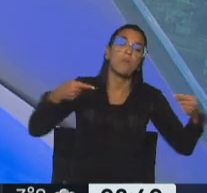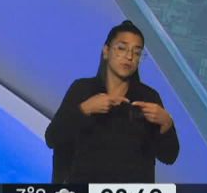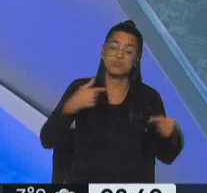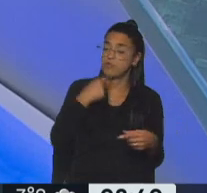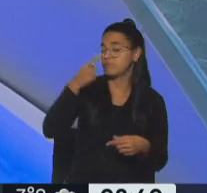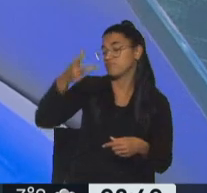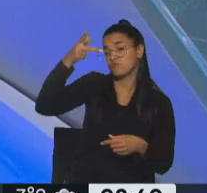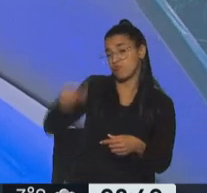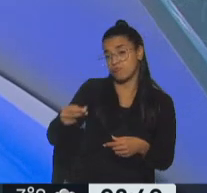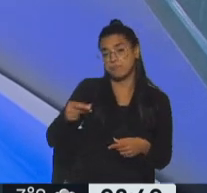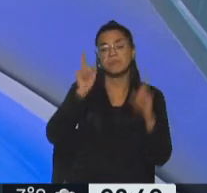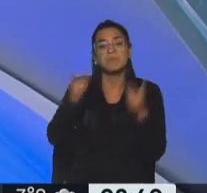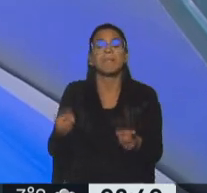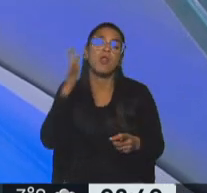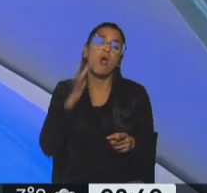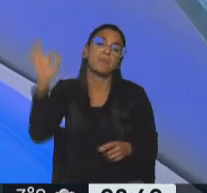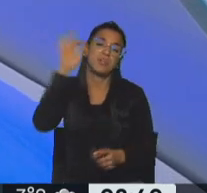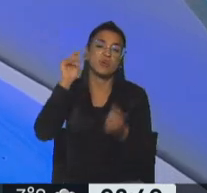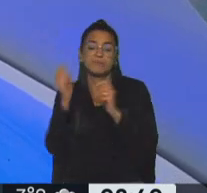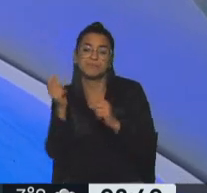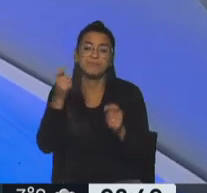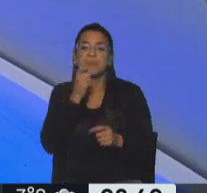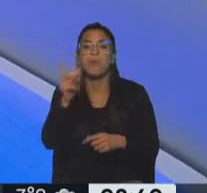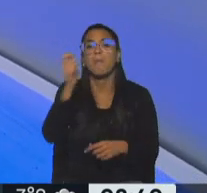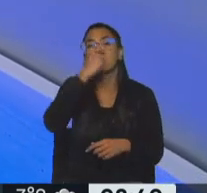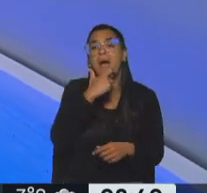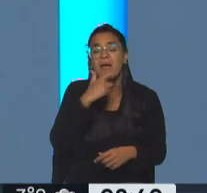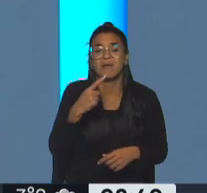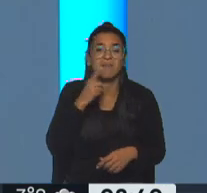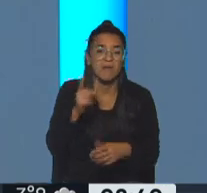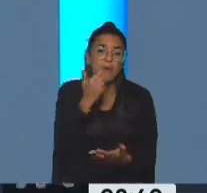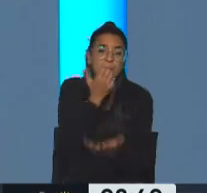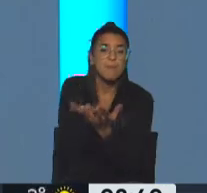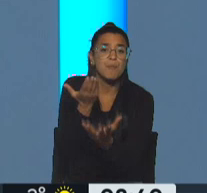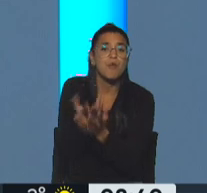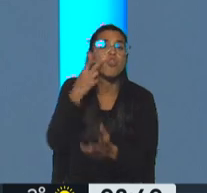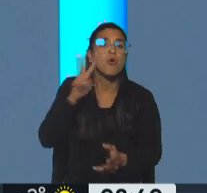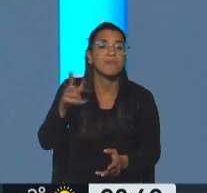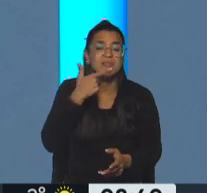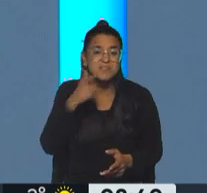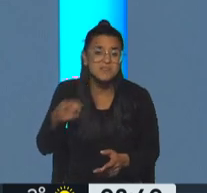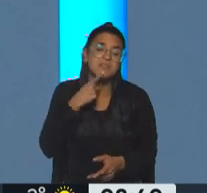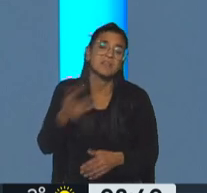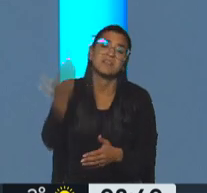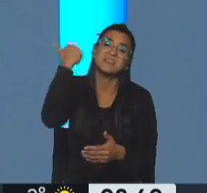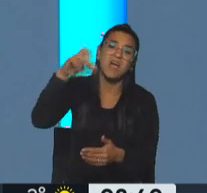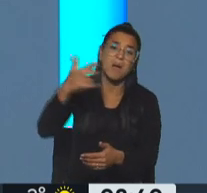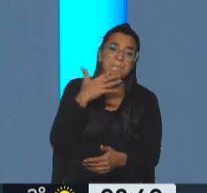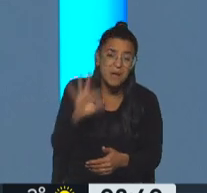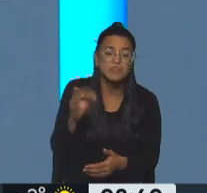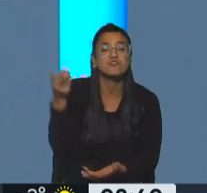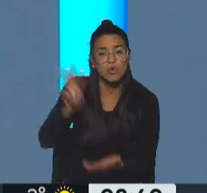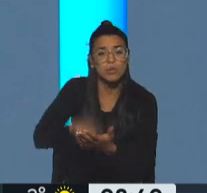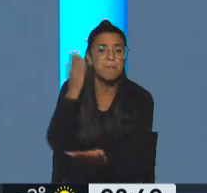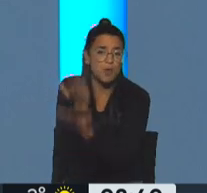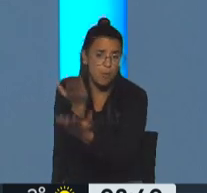redundancia, y cambios de opiniones. Por ejemplo, el caso de Mauricio Macri, que proponía en 2017 la eliminación de las primarias, reiteró